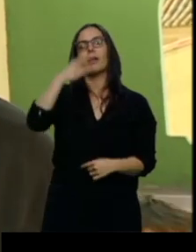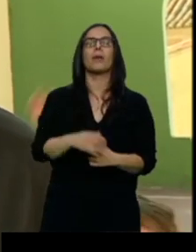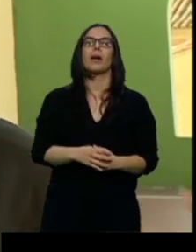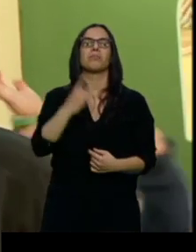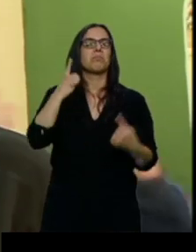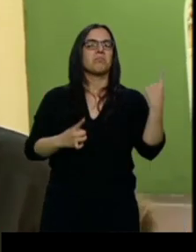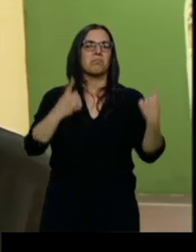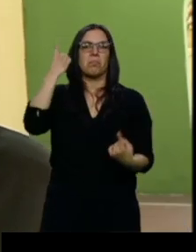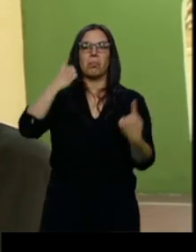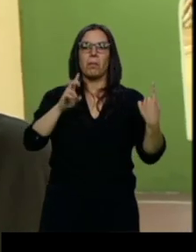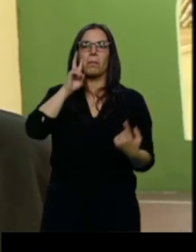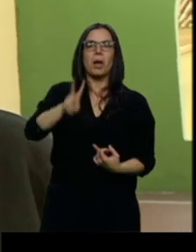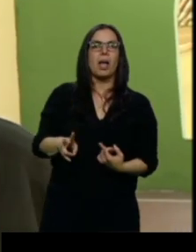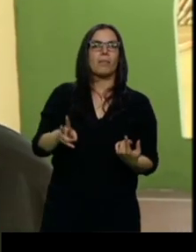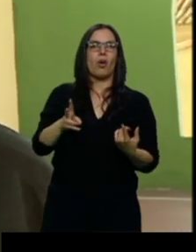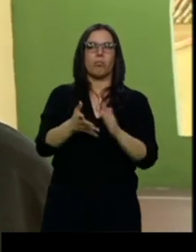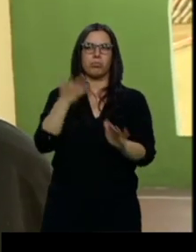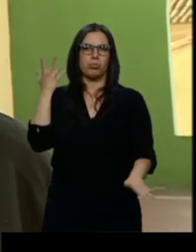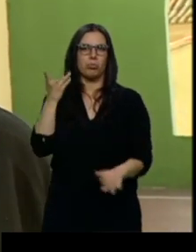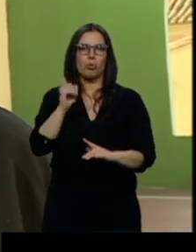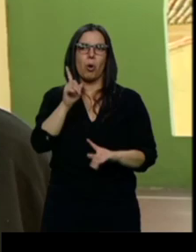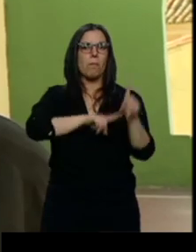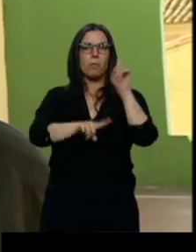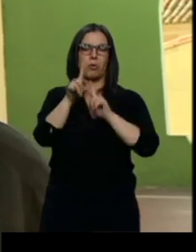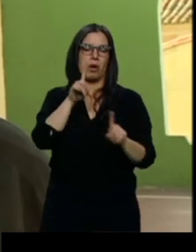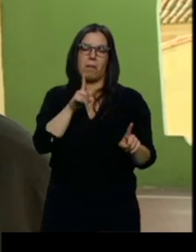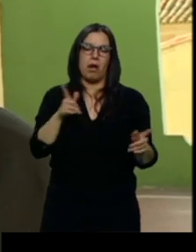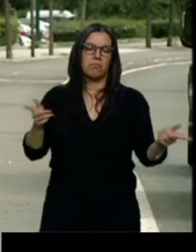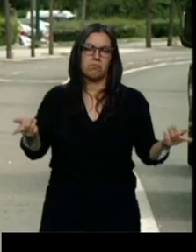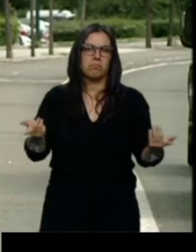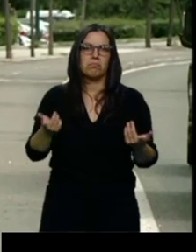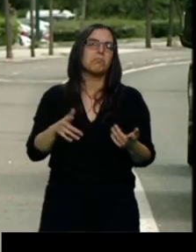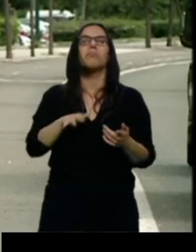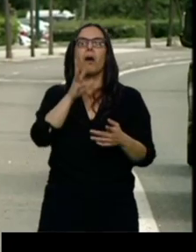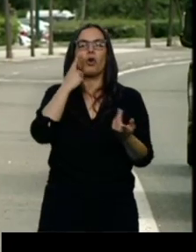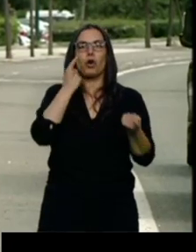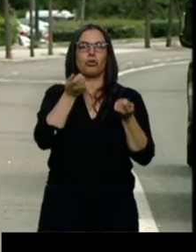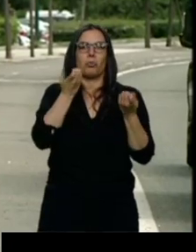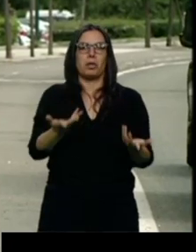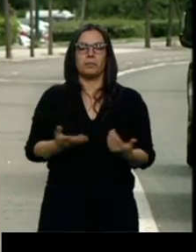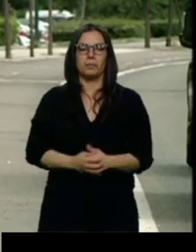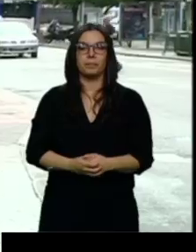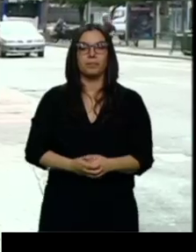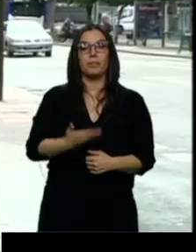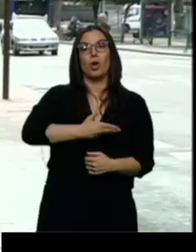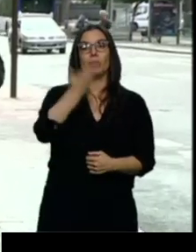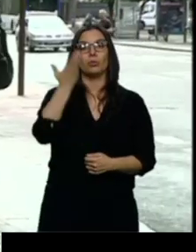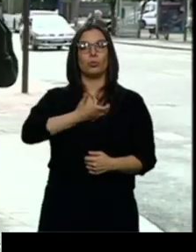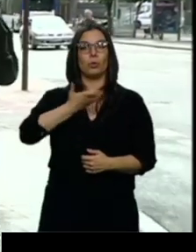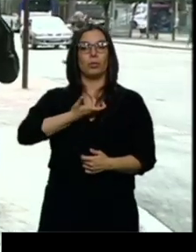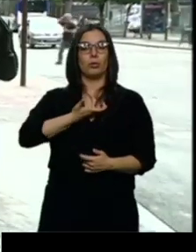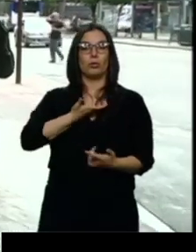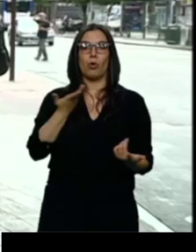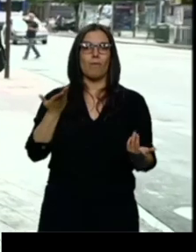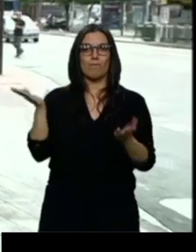pero bueno, ni son mucha velocidad, ni ha dado problemas, ni tampoco la situación de momento está controlada. Pero los demás ayuntamientos de la comunidad carecen de